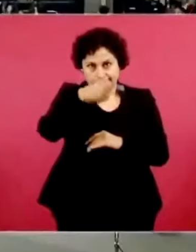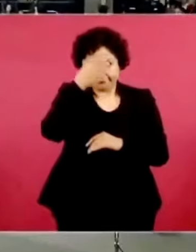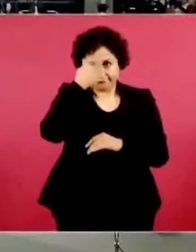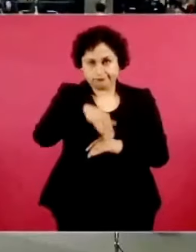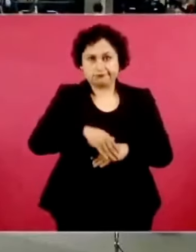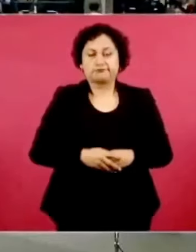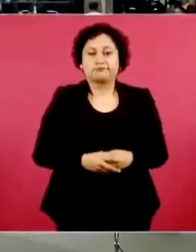Gracias. Gracias. Gracias. Gracias. Gracias.